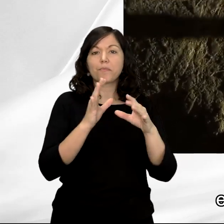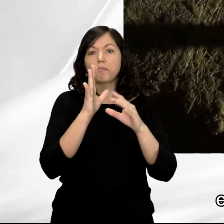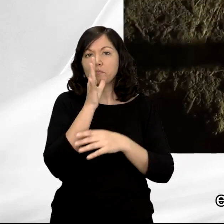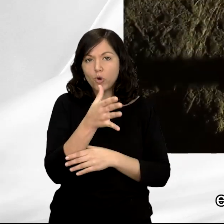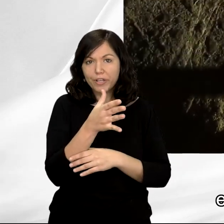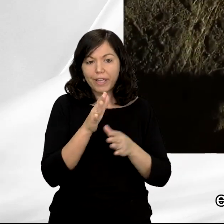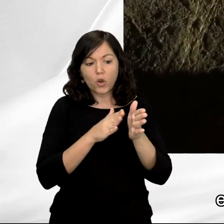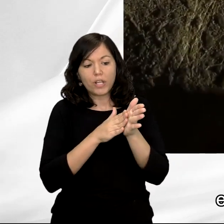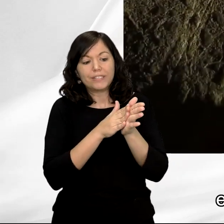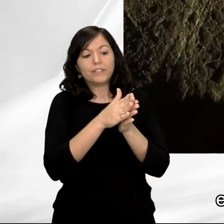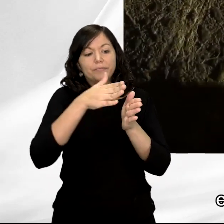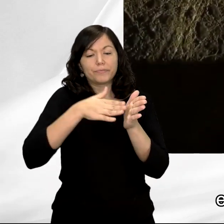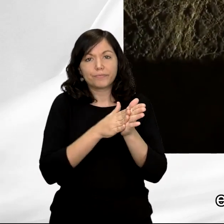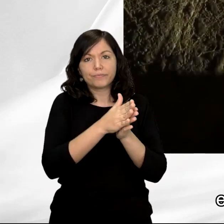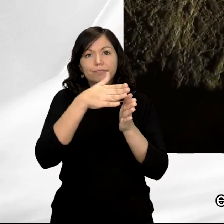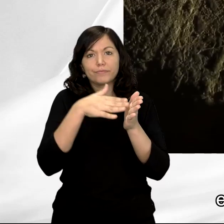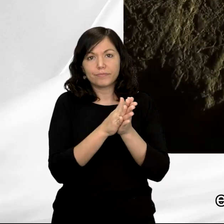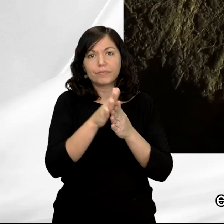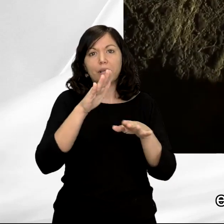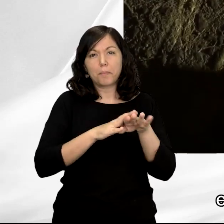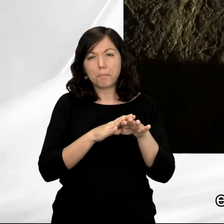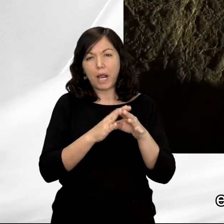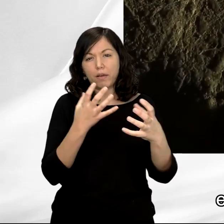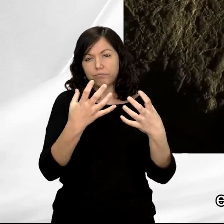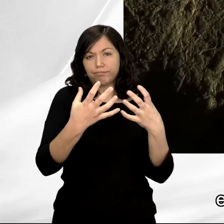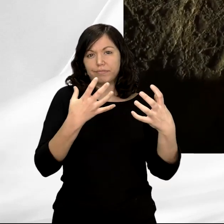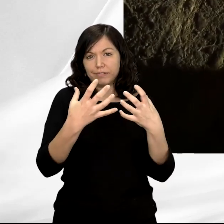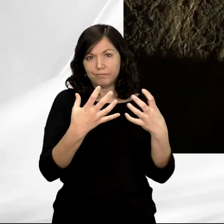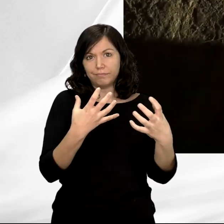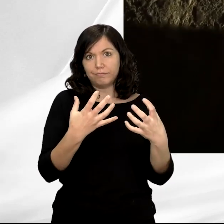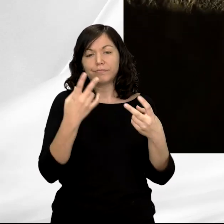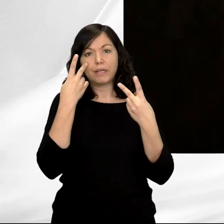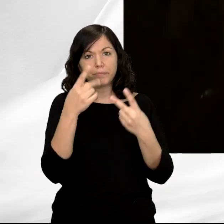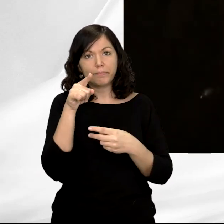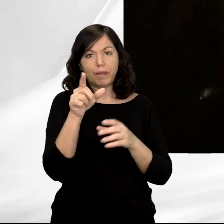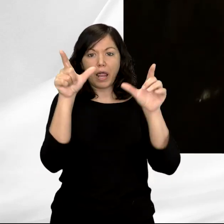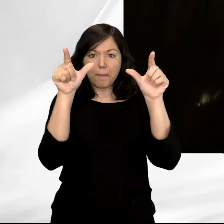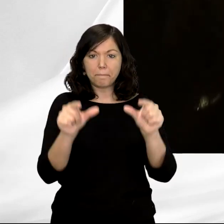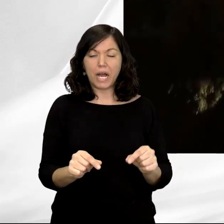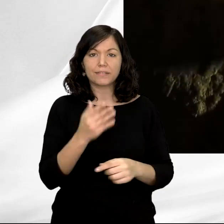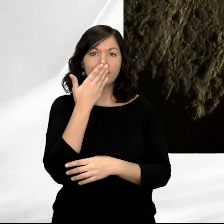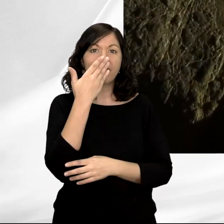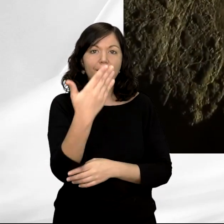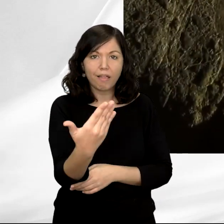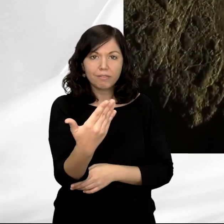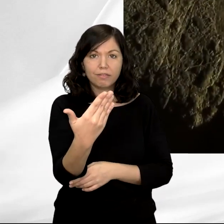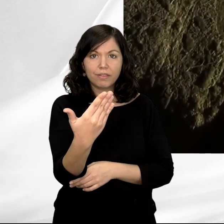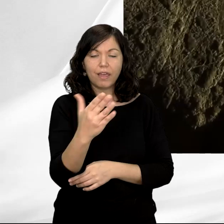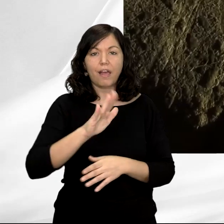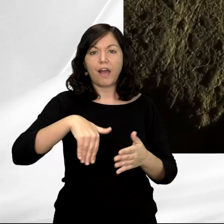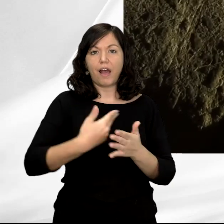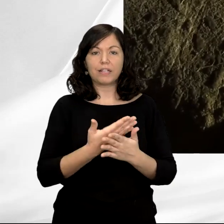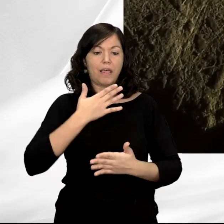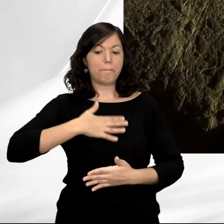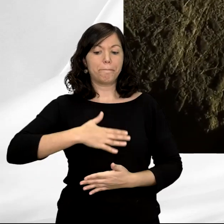para marcar el modelado del cuarto trasero y del vientre. Aquí tendríamos la pata delantera, subiría hacia aquí hacia el